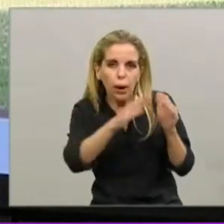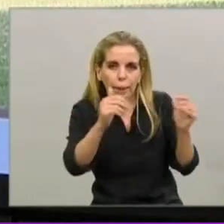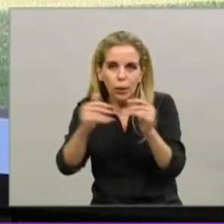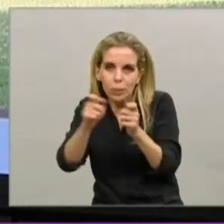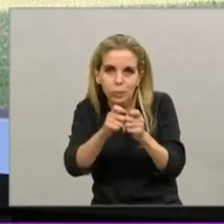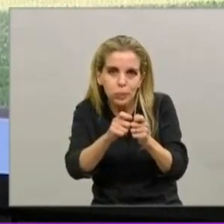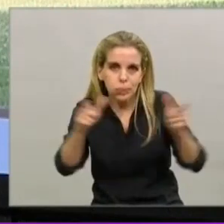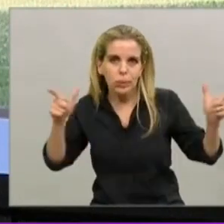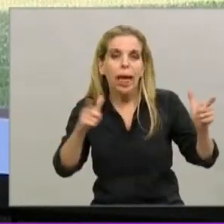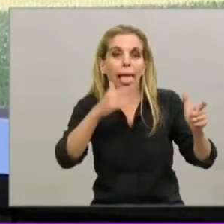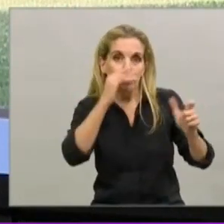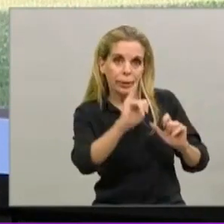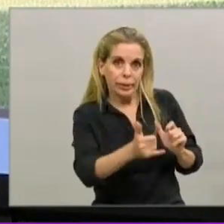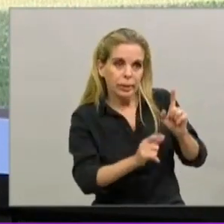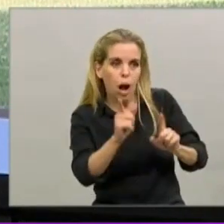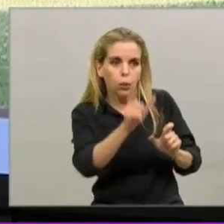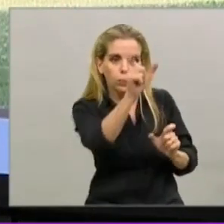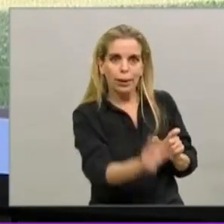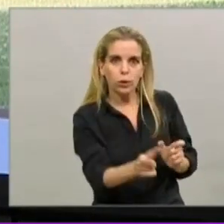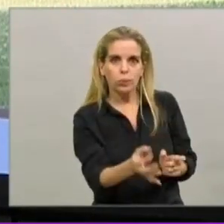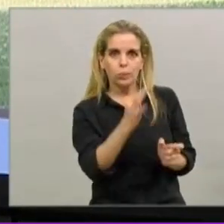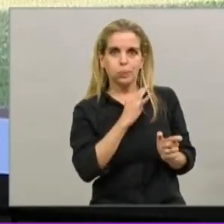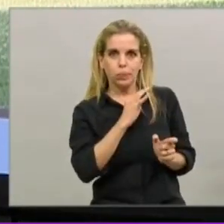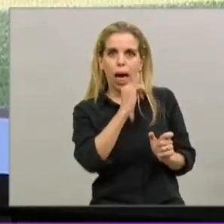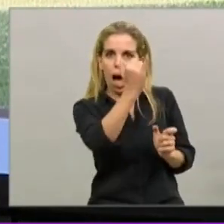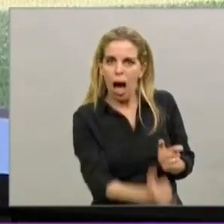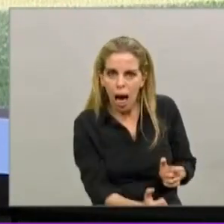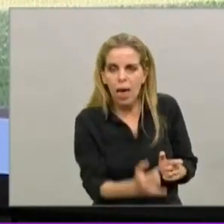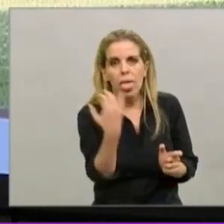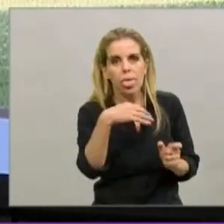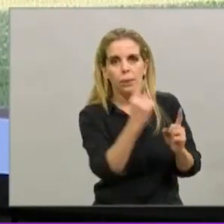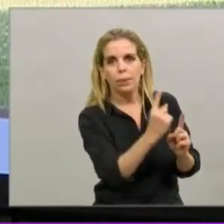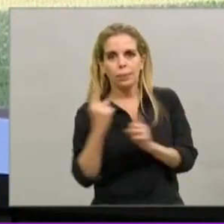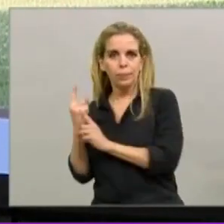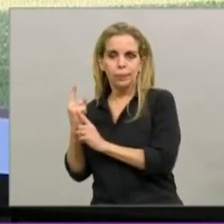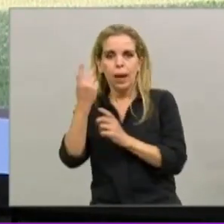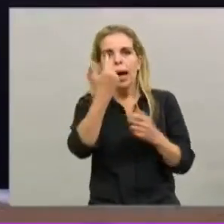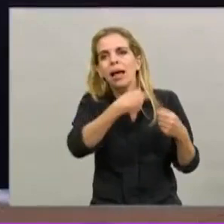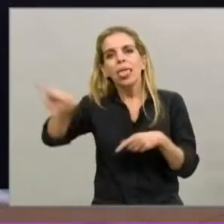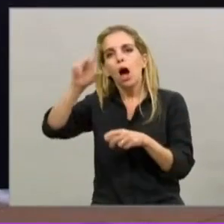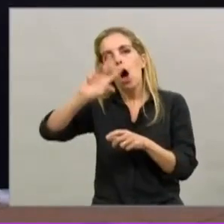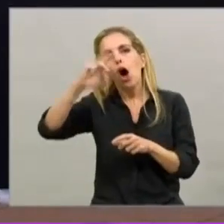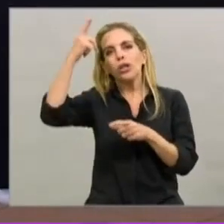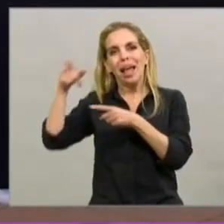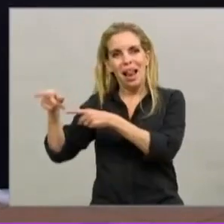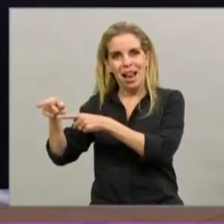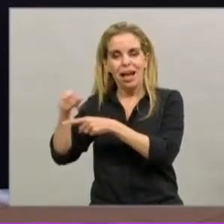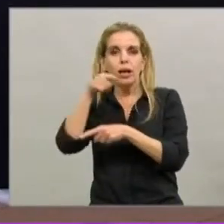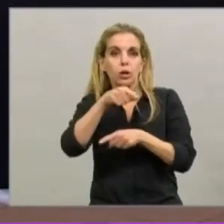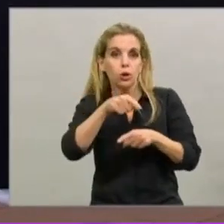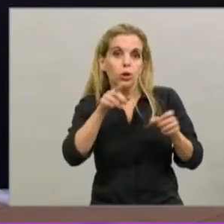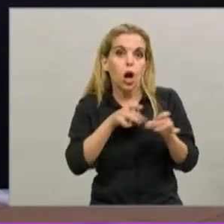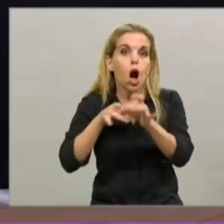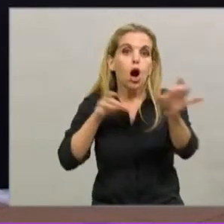acompañe el aislamiento, y además se refuerzan los cuidados individuales, esa curva empieza a dar la vuelta y los contagios